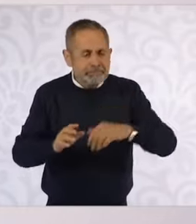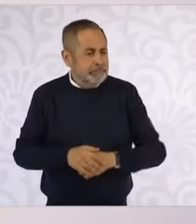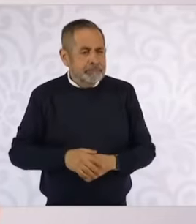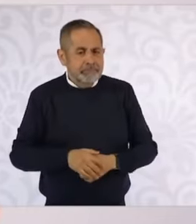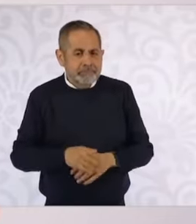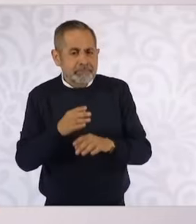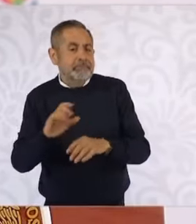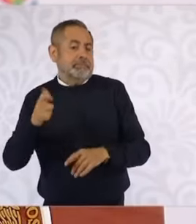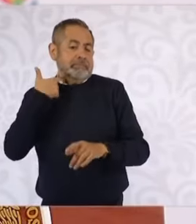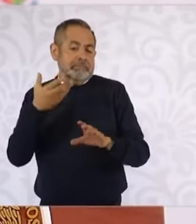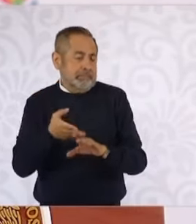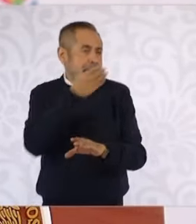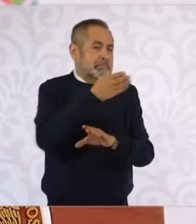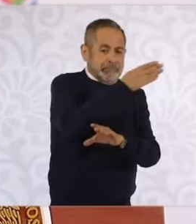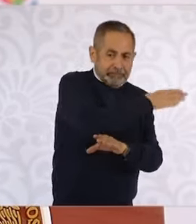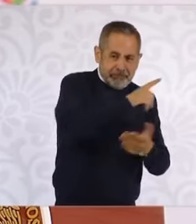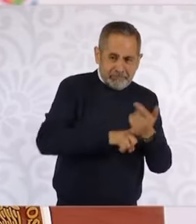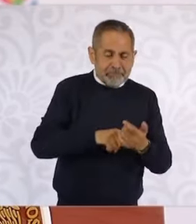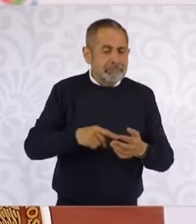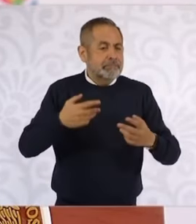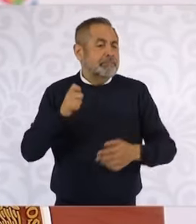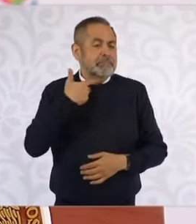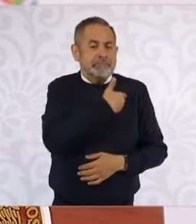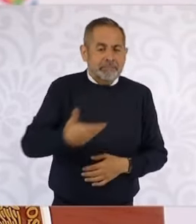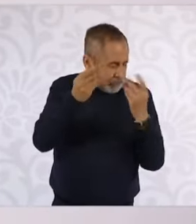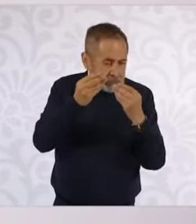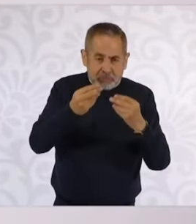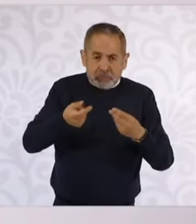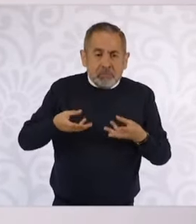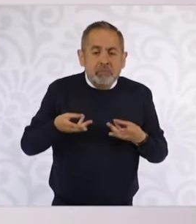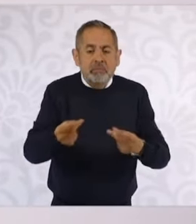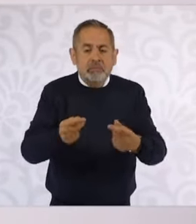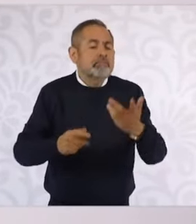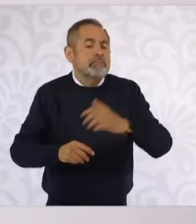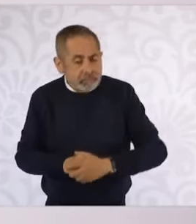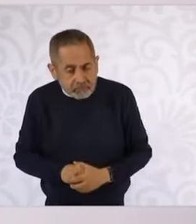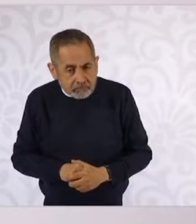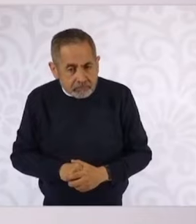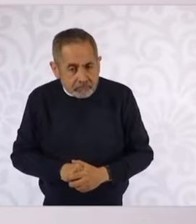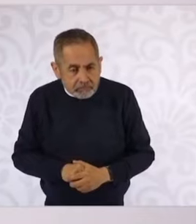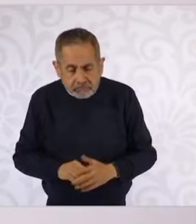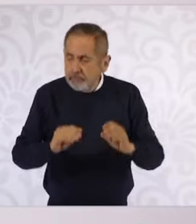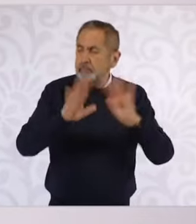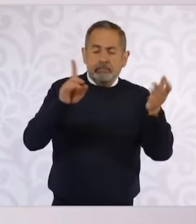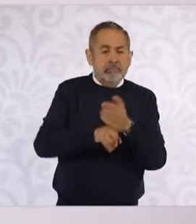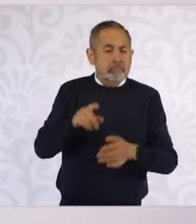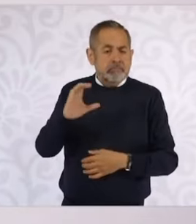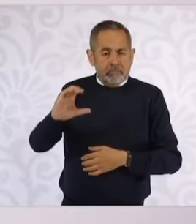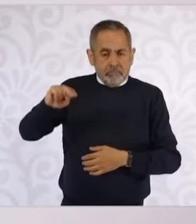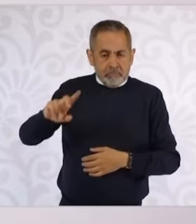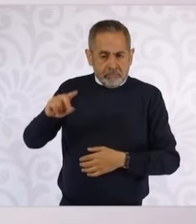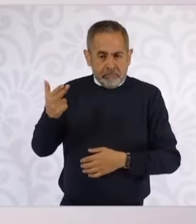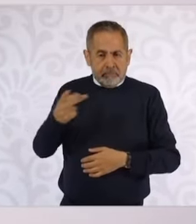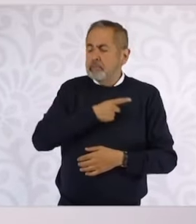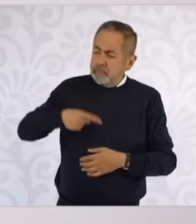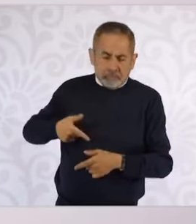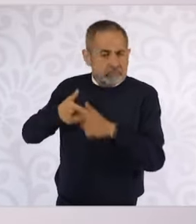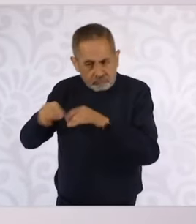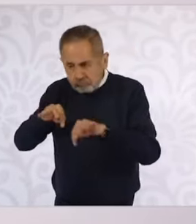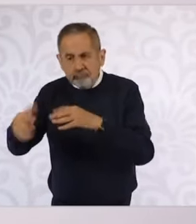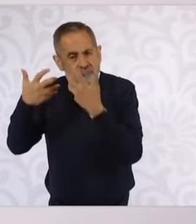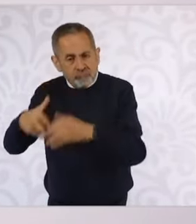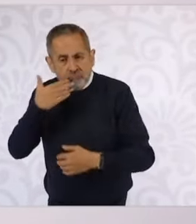criticaban a los anteriores presidentes de la Comisión Nacional de Derechos Humanos? Pues por supuesto que la Comisión Nacional de Derechos Humanos tiene que funcionar.